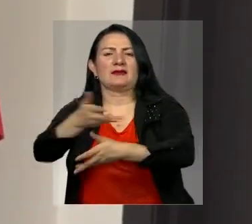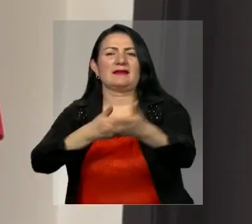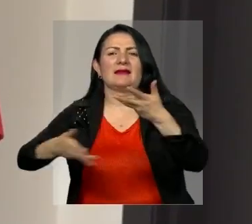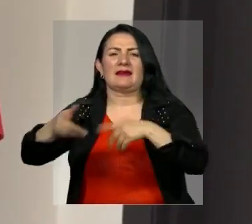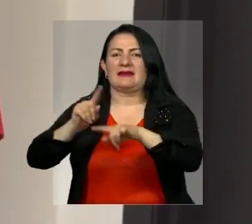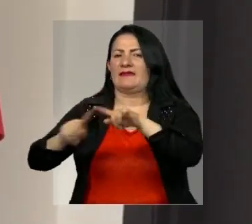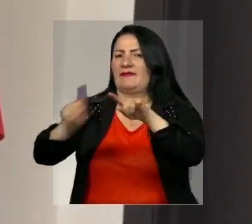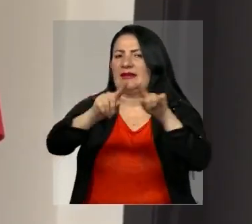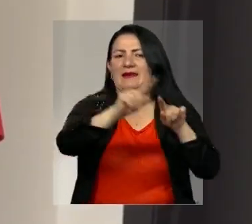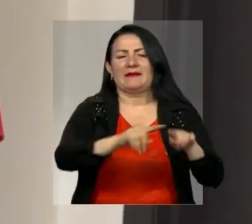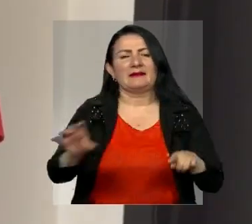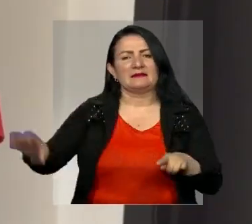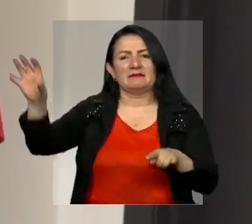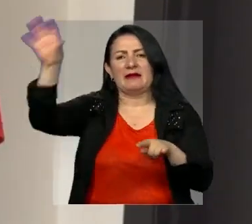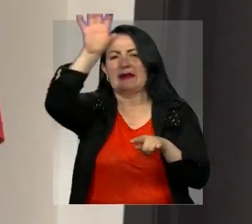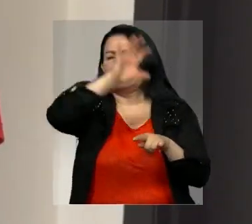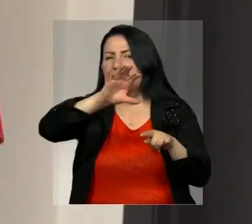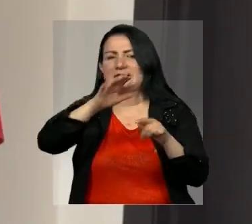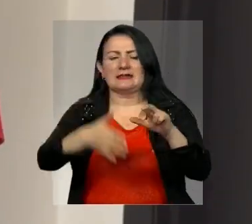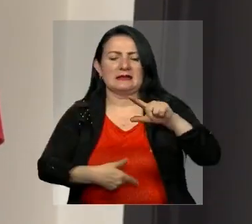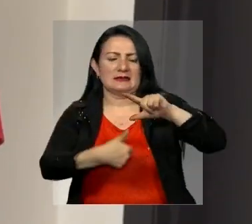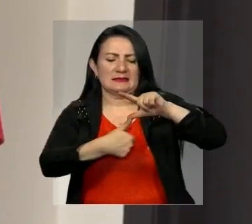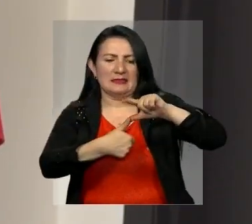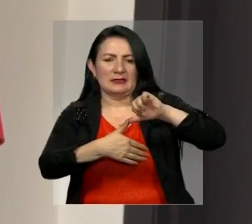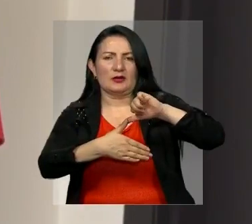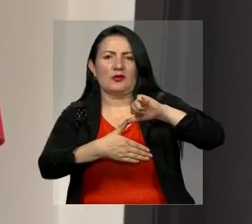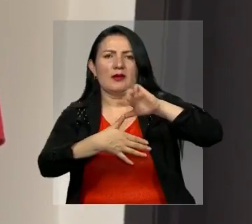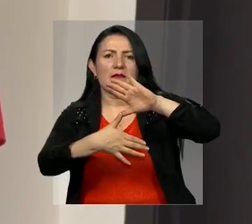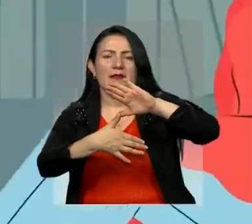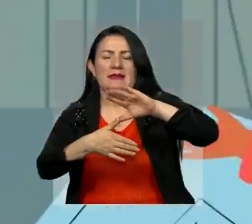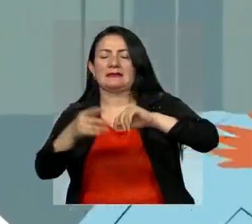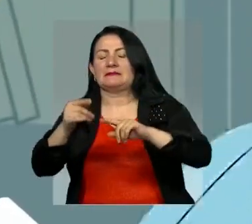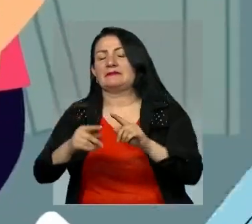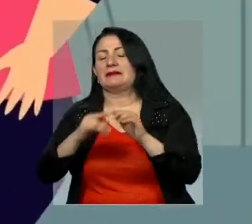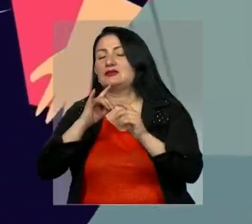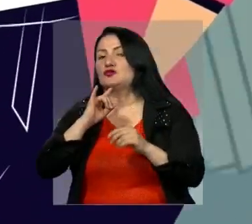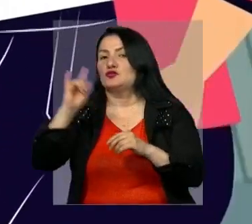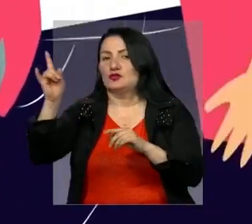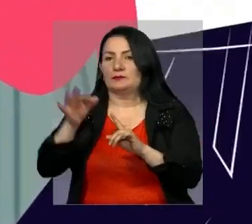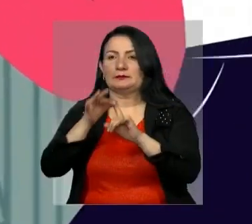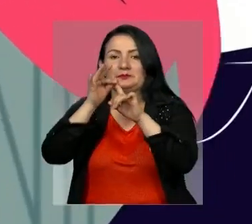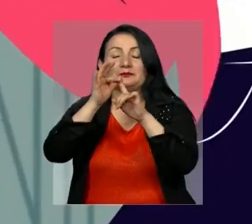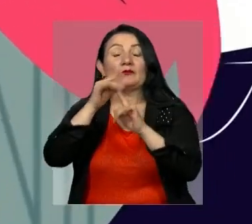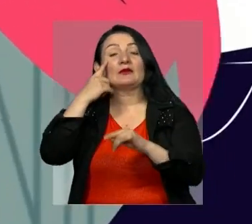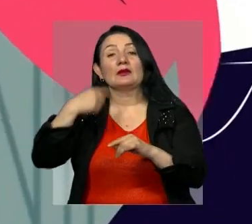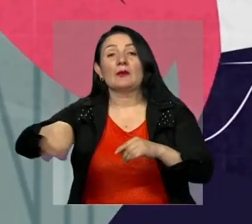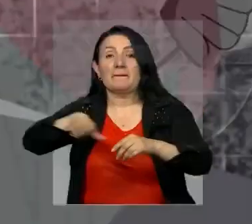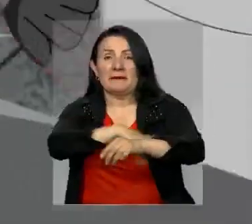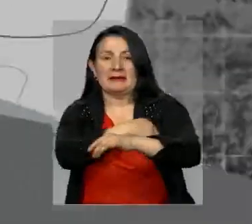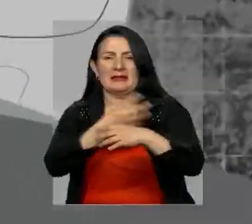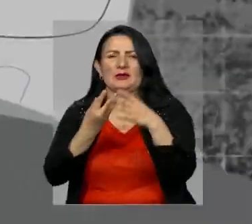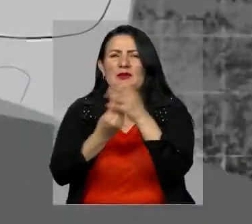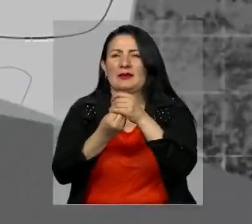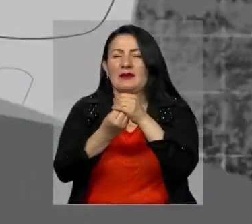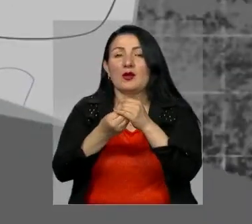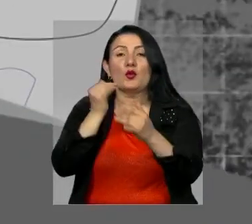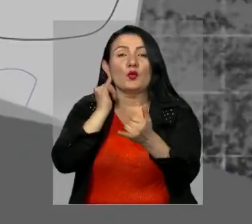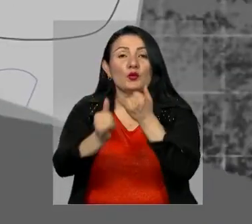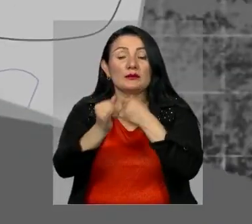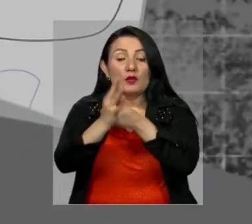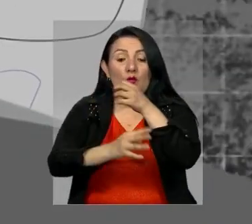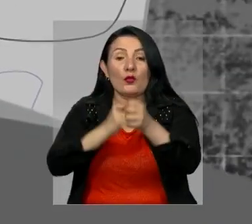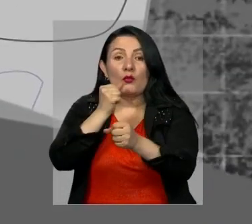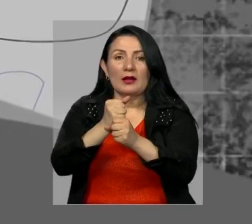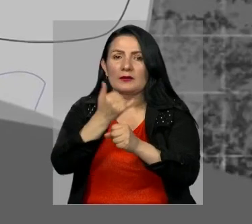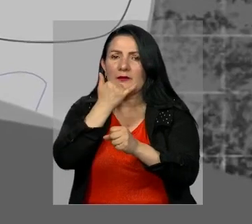diferentes países de Centro, Suramérica y en especial con Estados Unidos. Según cifras del Ministerio del Interior, en los últimos cuatro